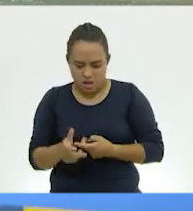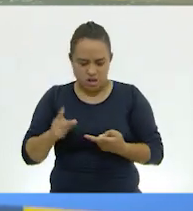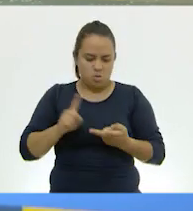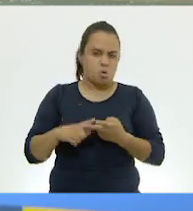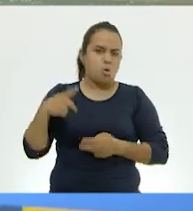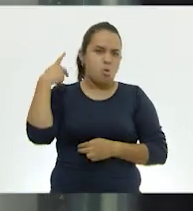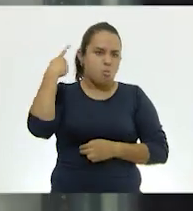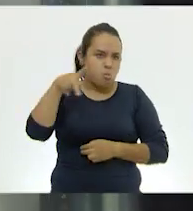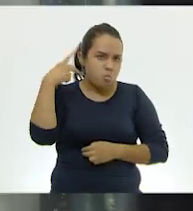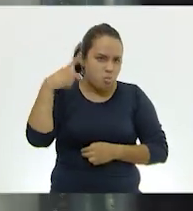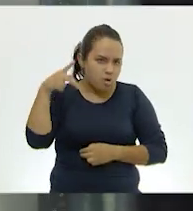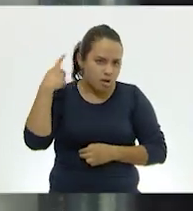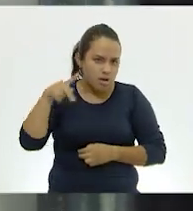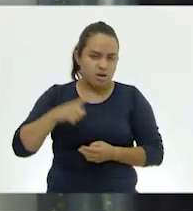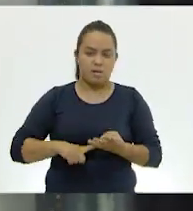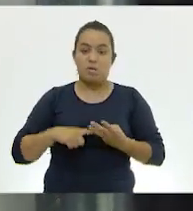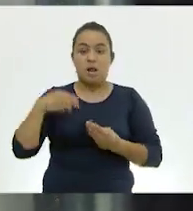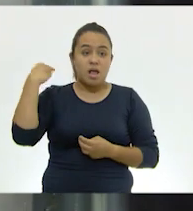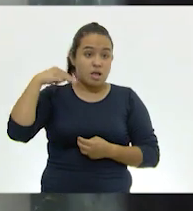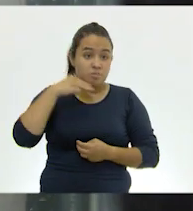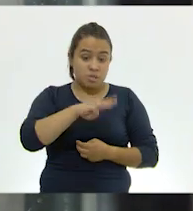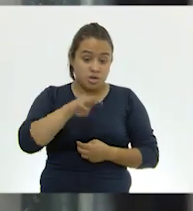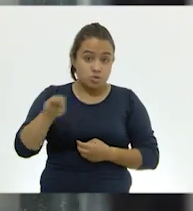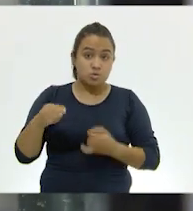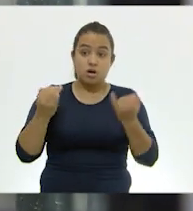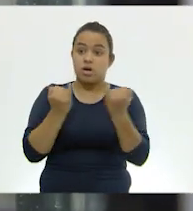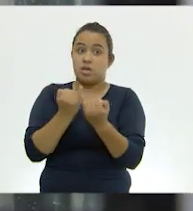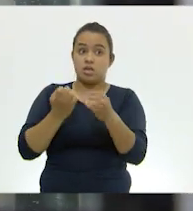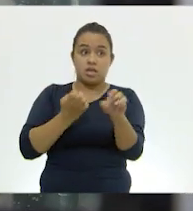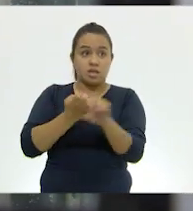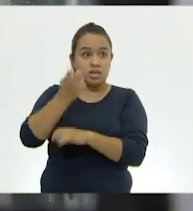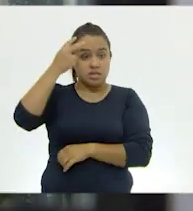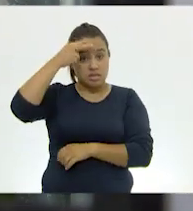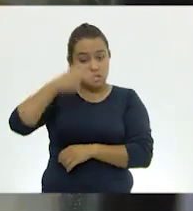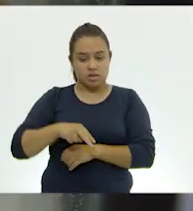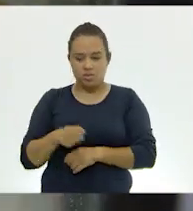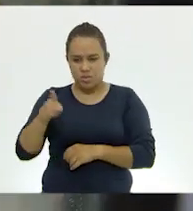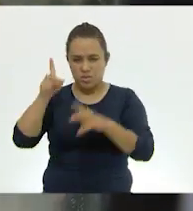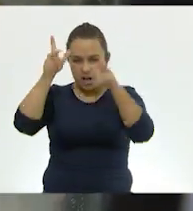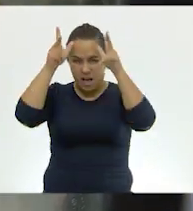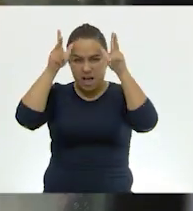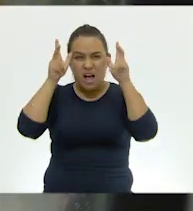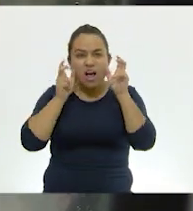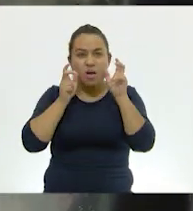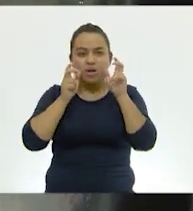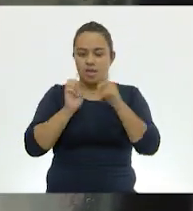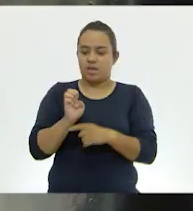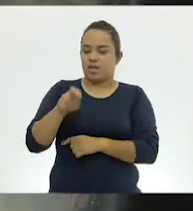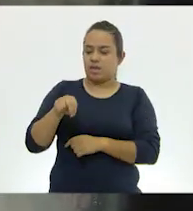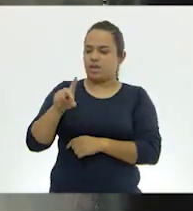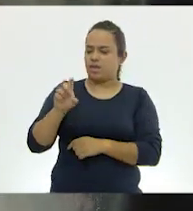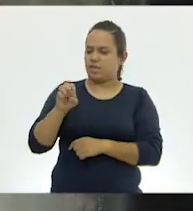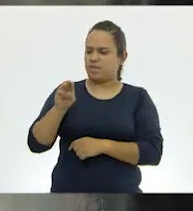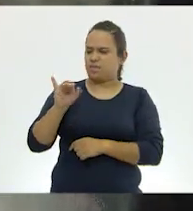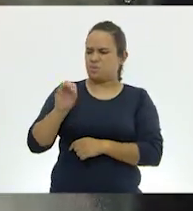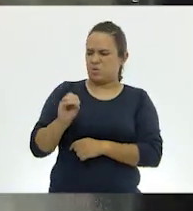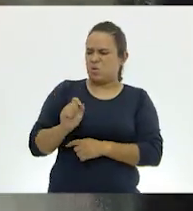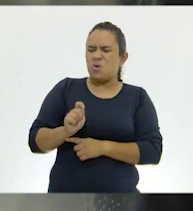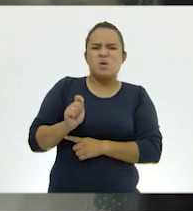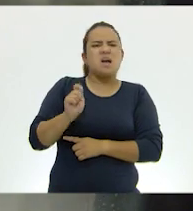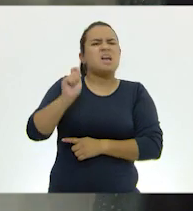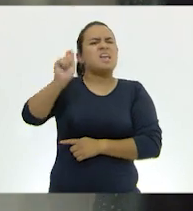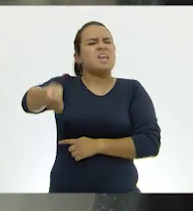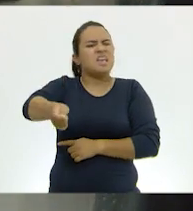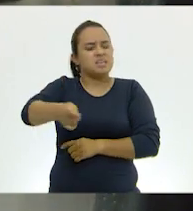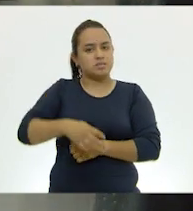en Puebla, en Michoacán y en el Estado de México. ¡Oh! Muy Estos ajolotes son endémicos. ¿Qué es un endémico?